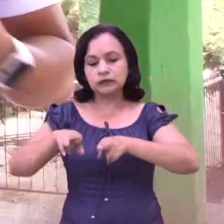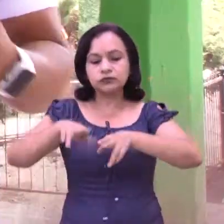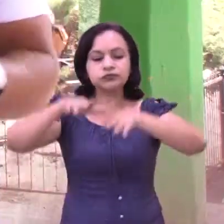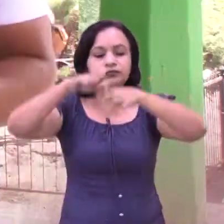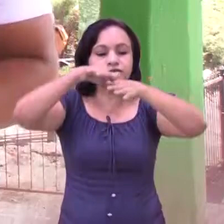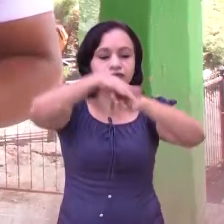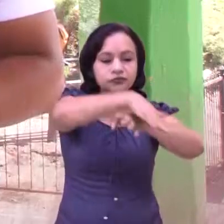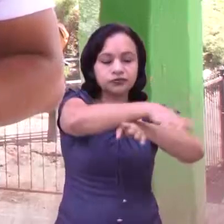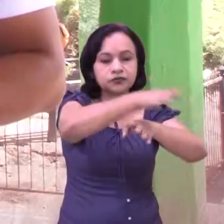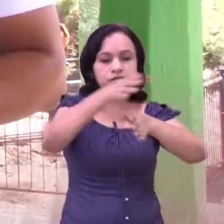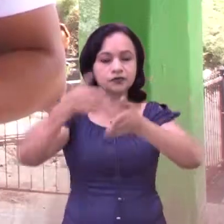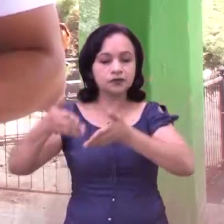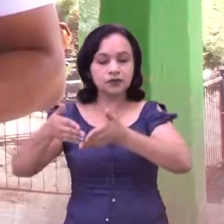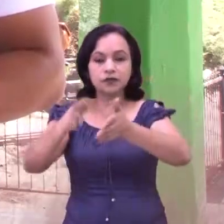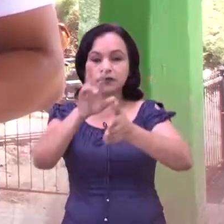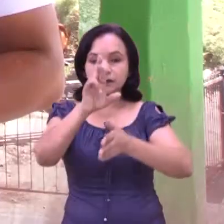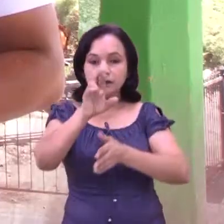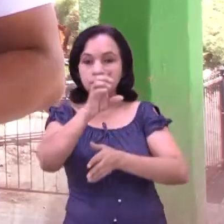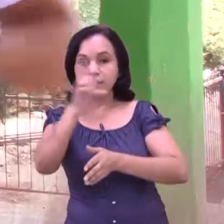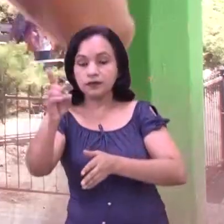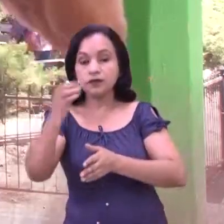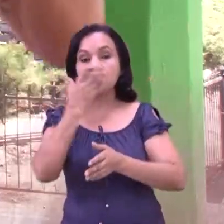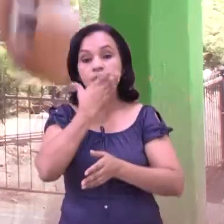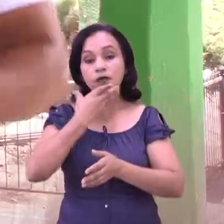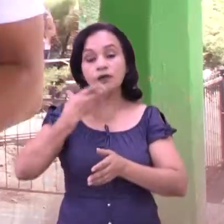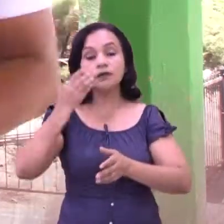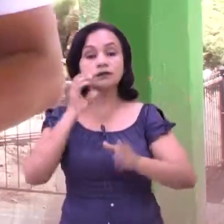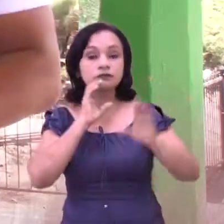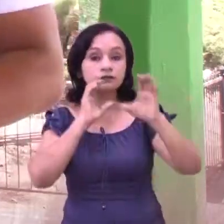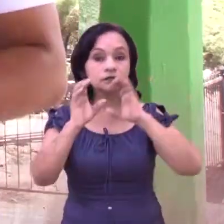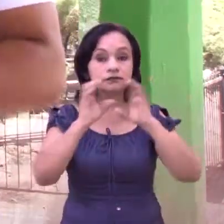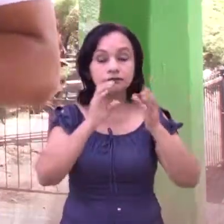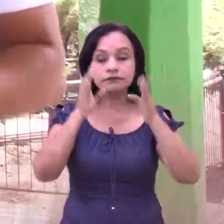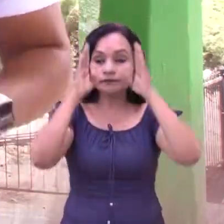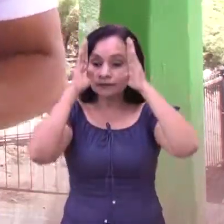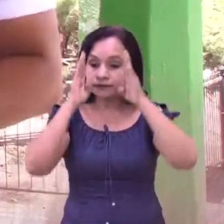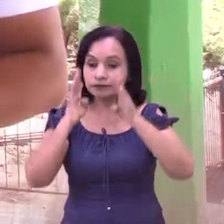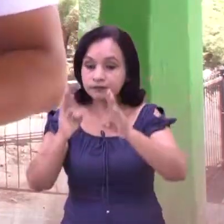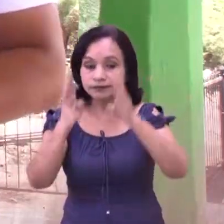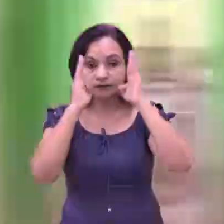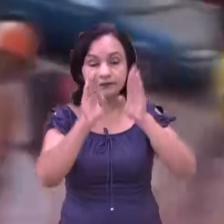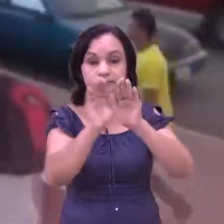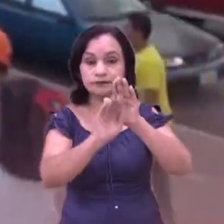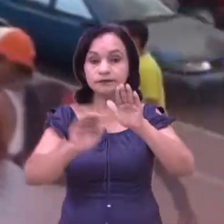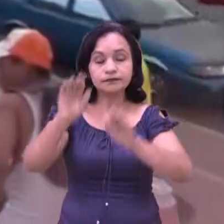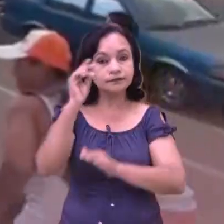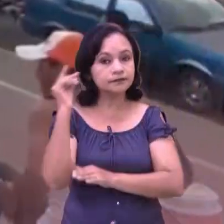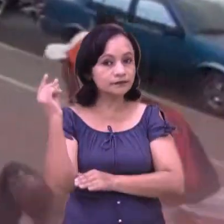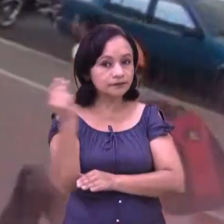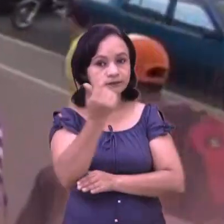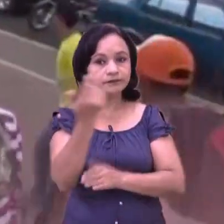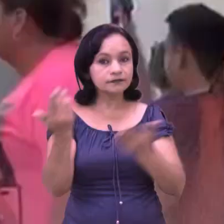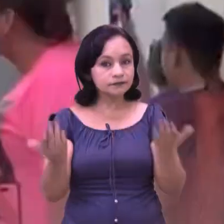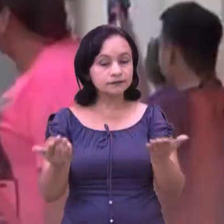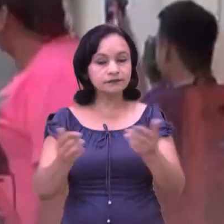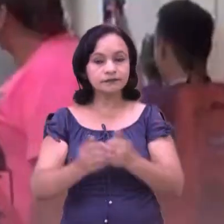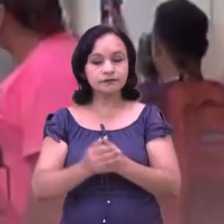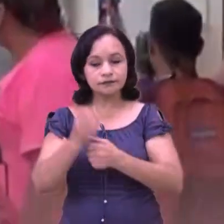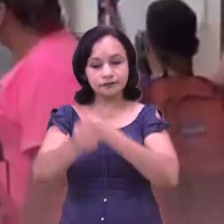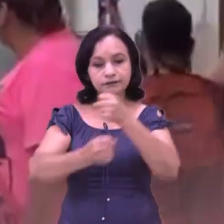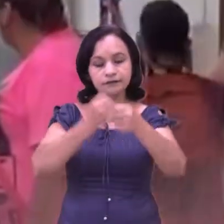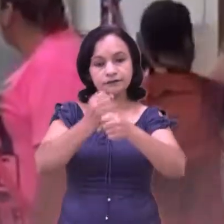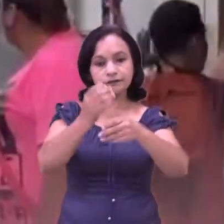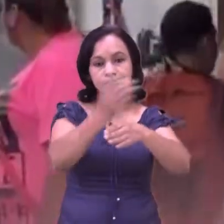Entonces, la red de jóvenes comunicados, ahora, nuestra principal fuente es atender directamente y la forma más rápida. En los últimos años, el